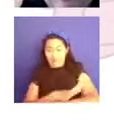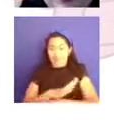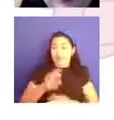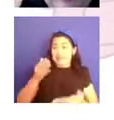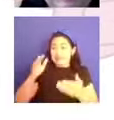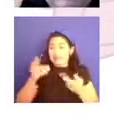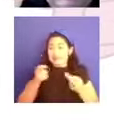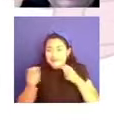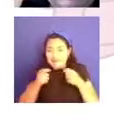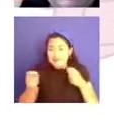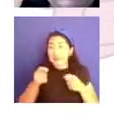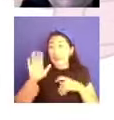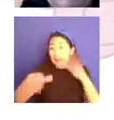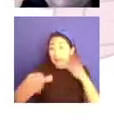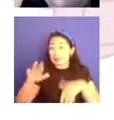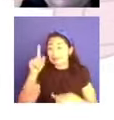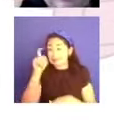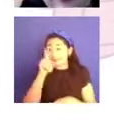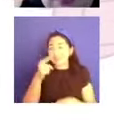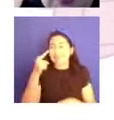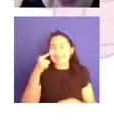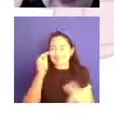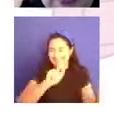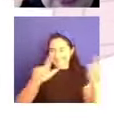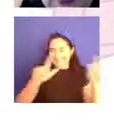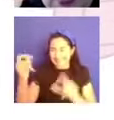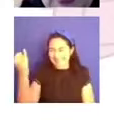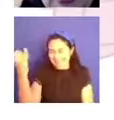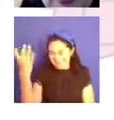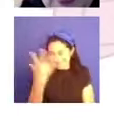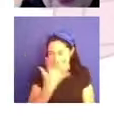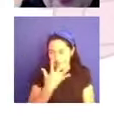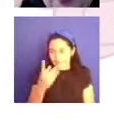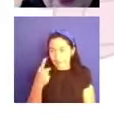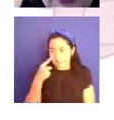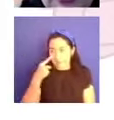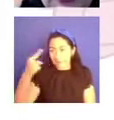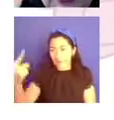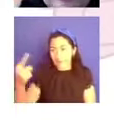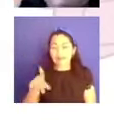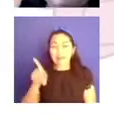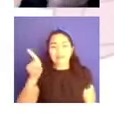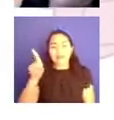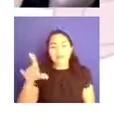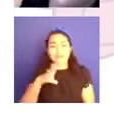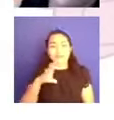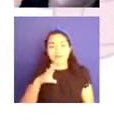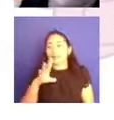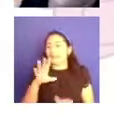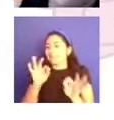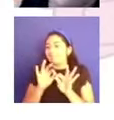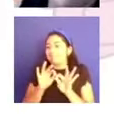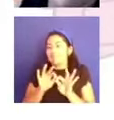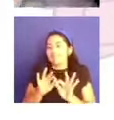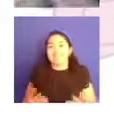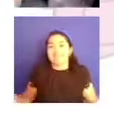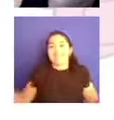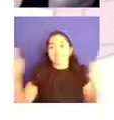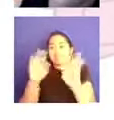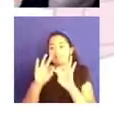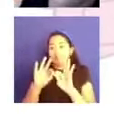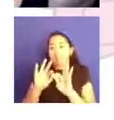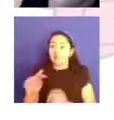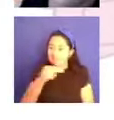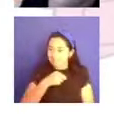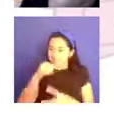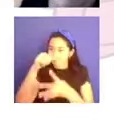Esta imagen es muy interesante y me parece que es uno de los elementos importantes que si cada uno de nosotros trabajamos desde